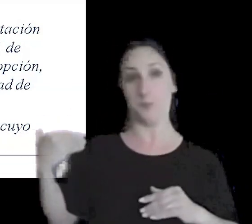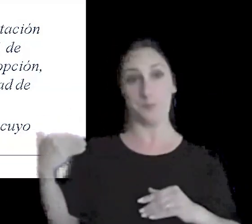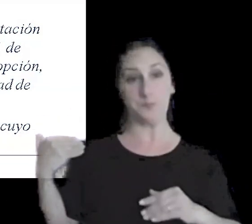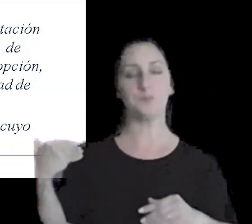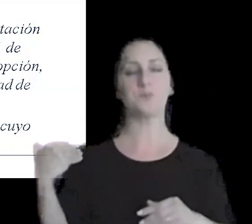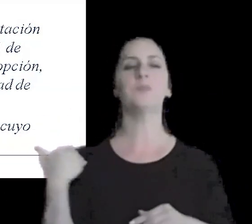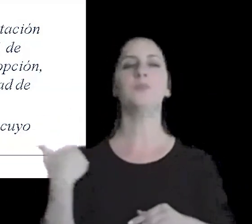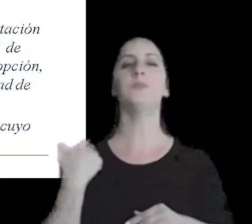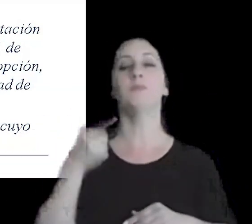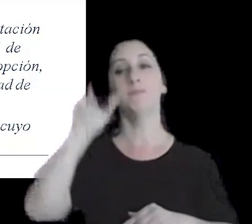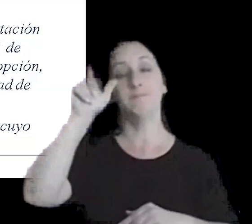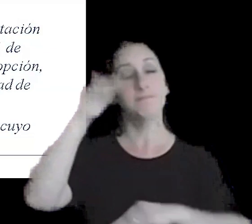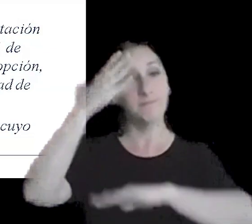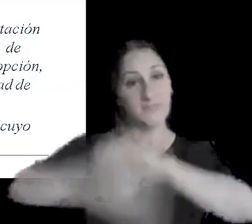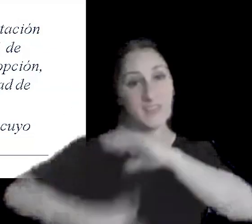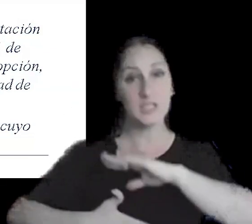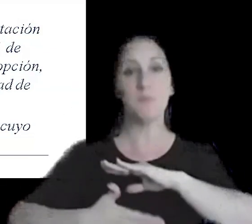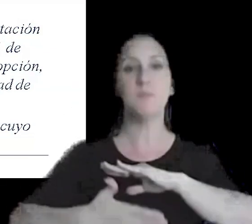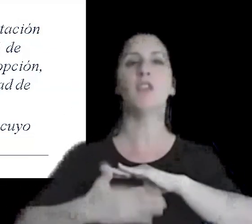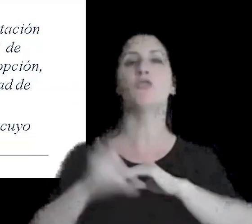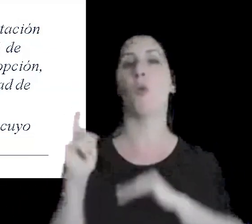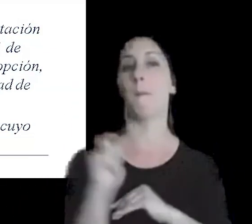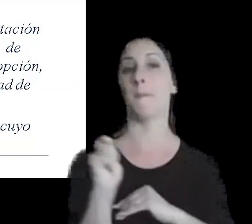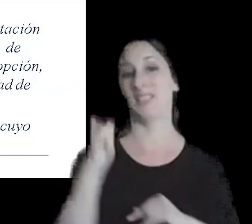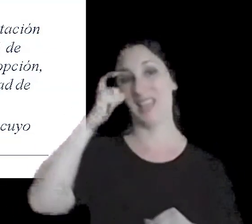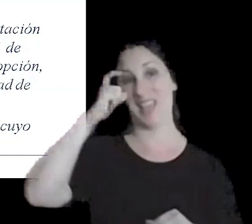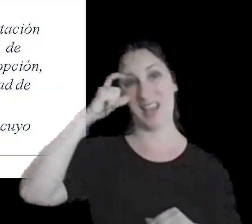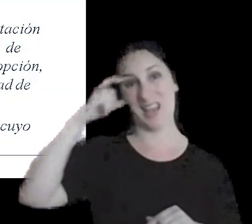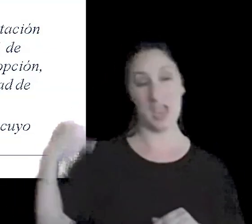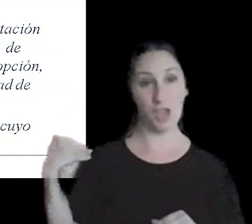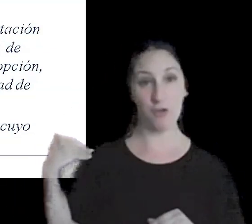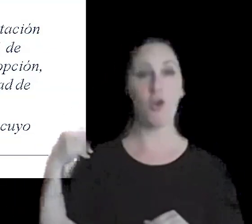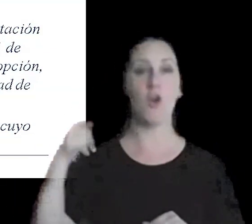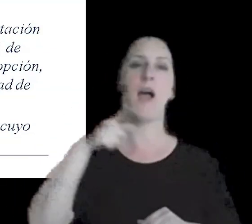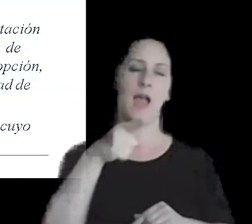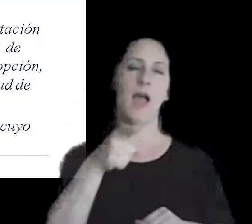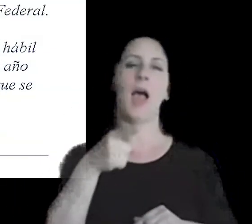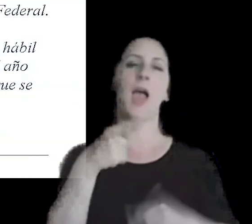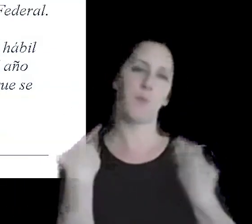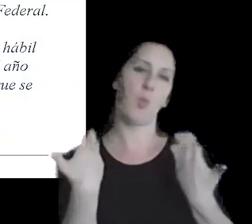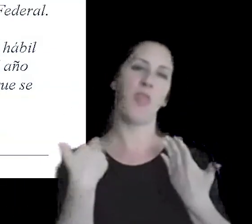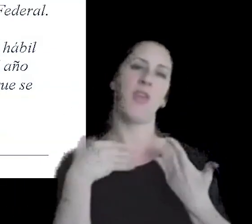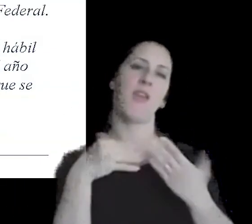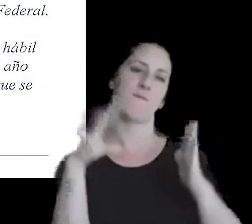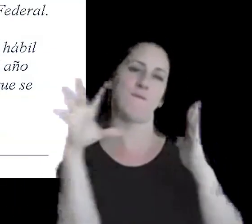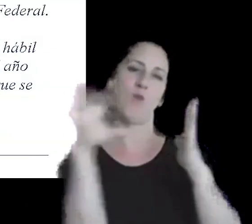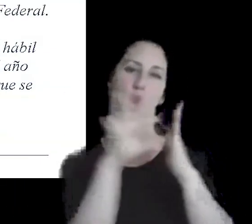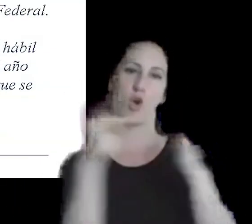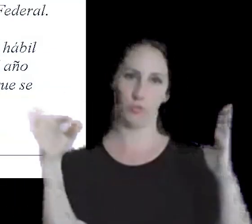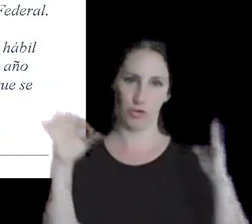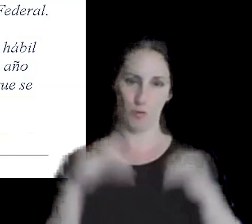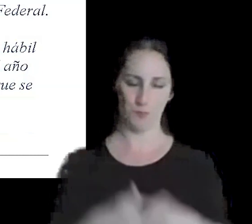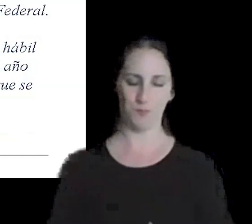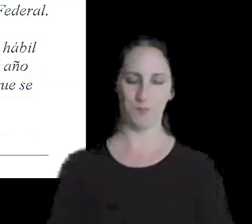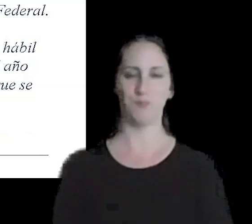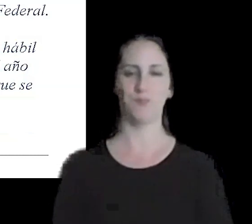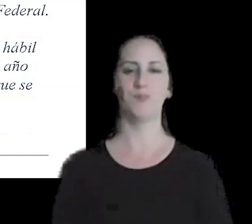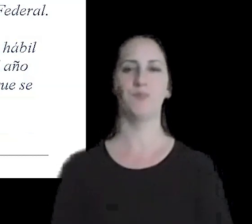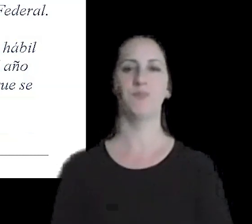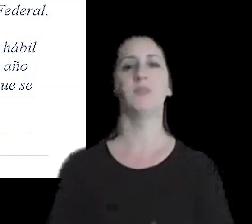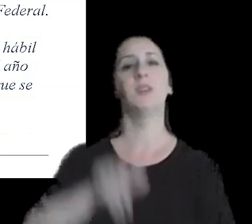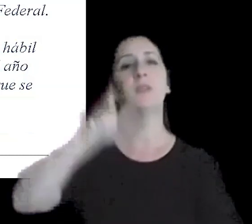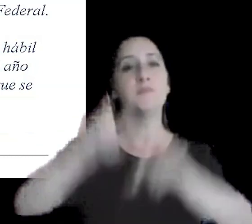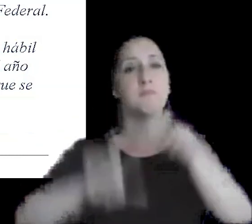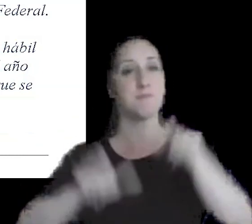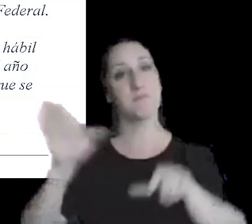cuyo vencimiento opede en el mes de enero por el cual se ejerce la opción todo contribuyente